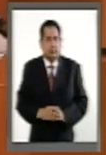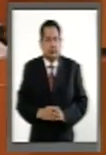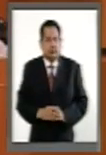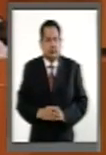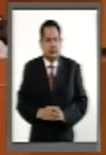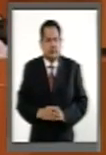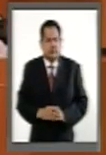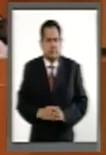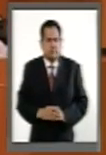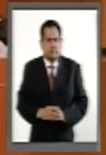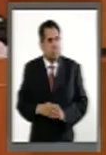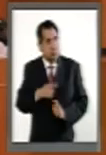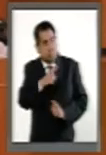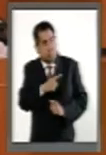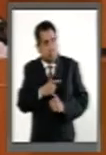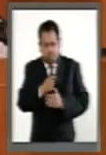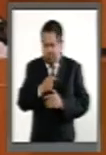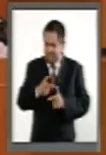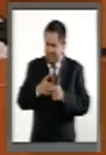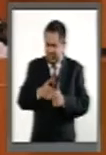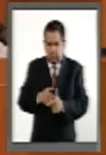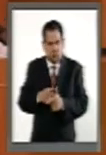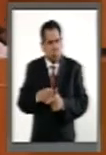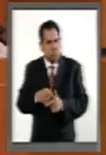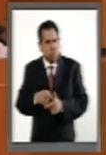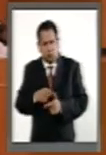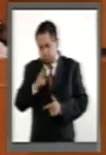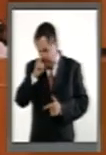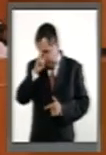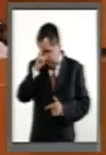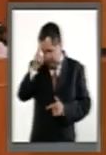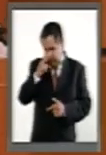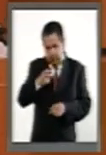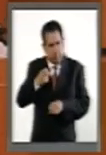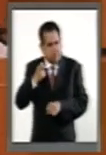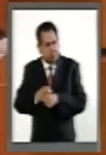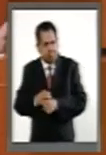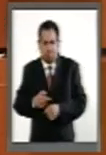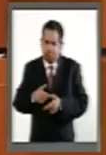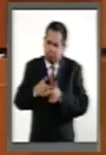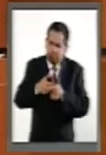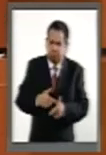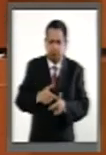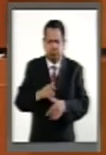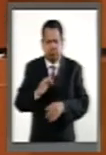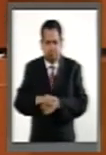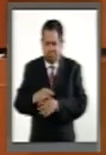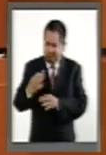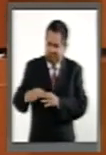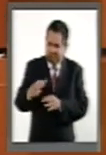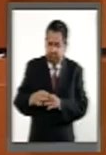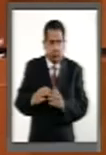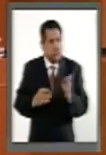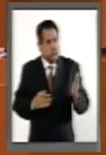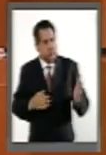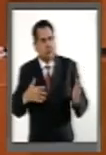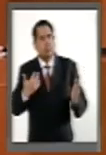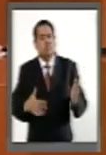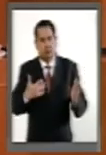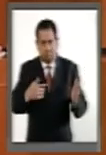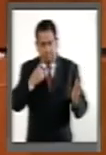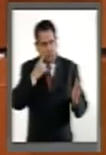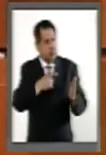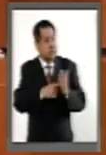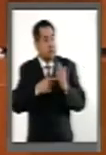La persistencia, dedicación, disciplina, son valores que te permiten ser la